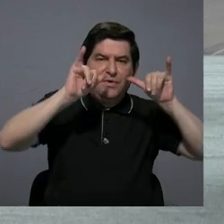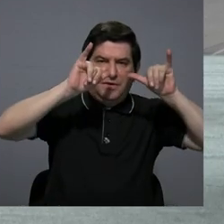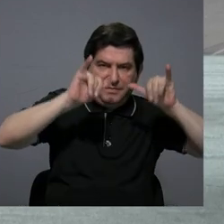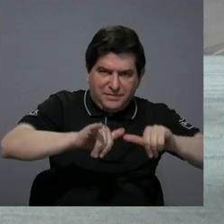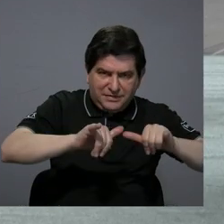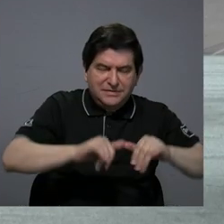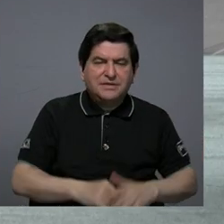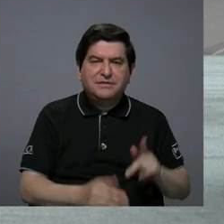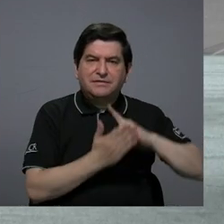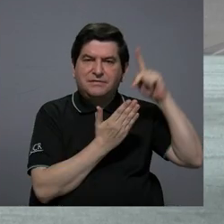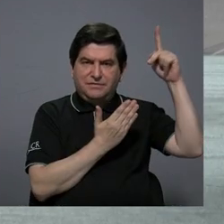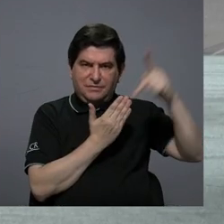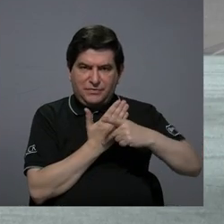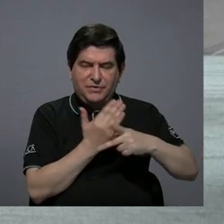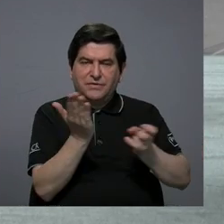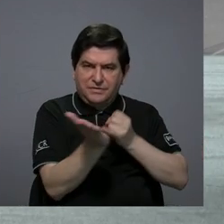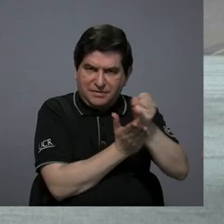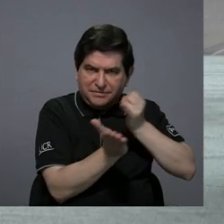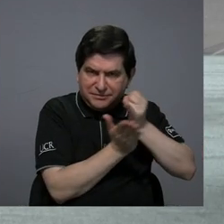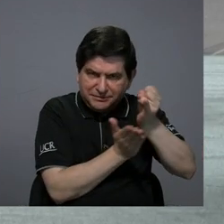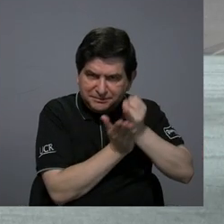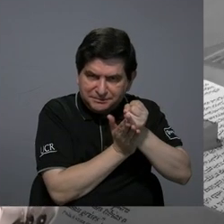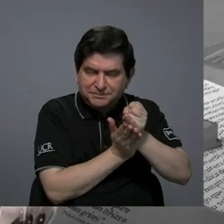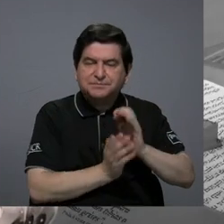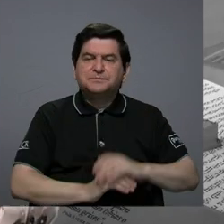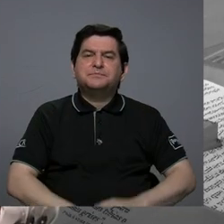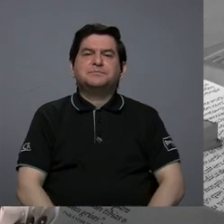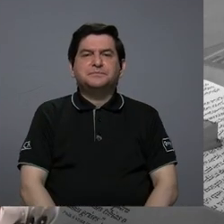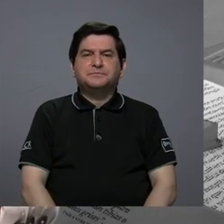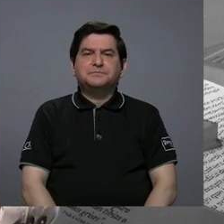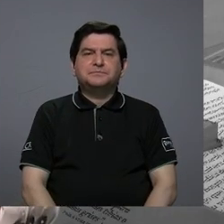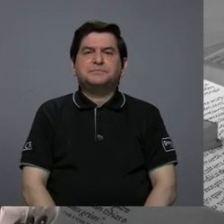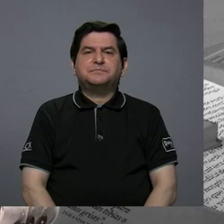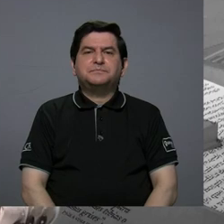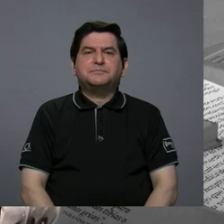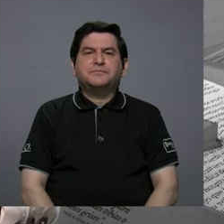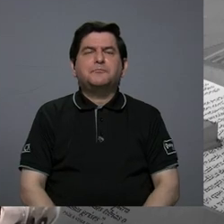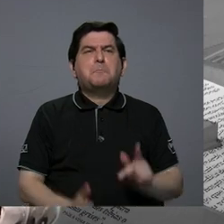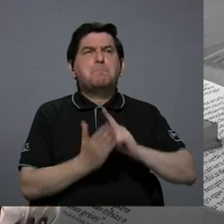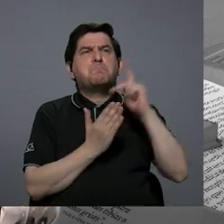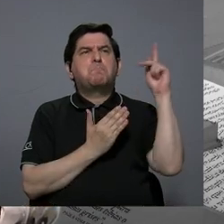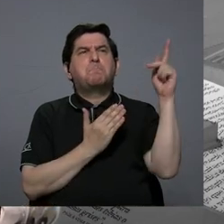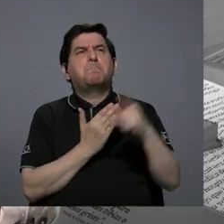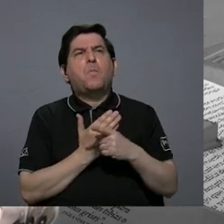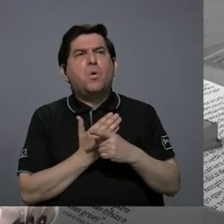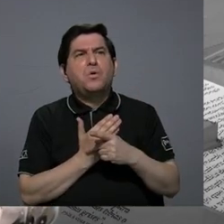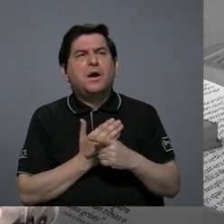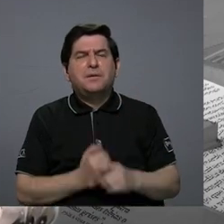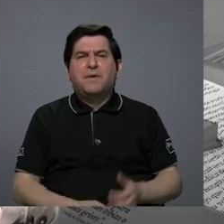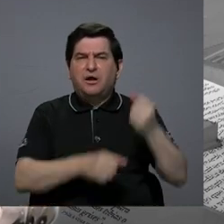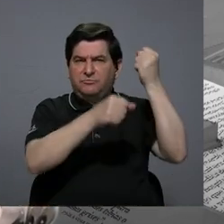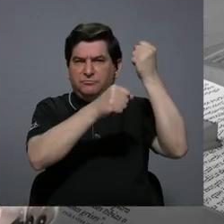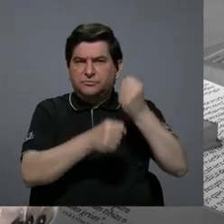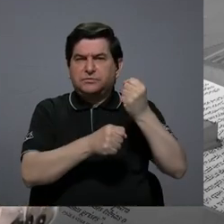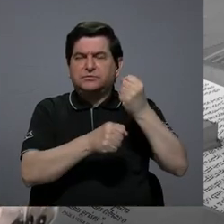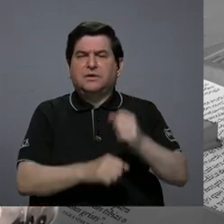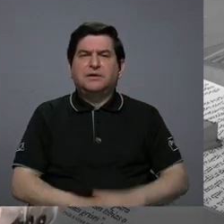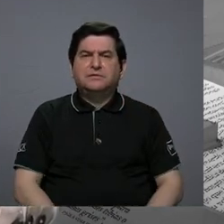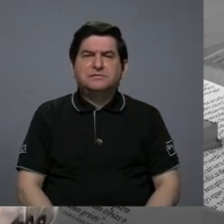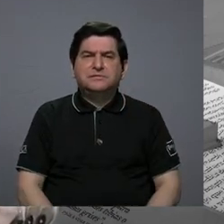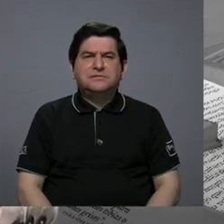a este programa de investigación. y es un programa que se funda